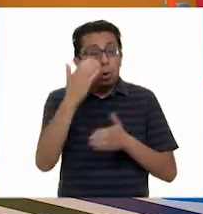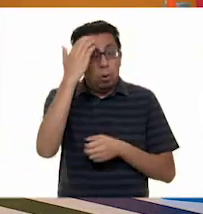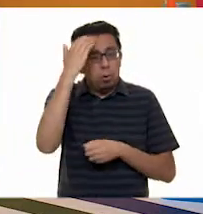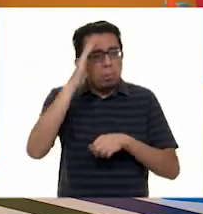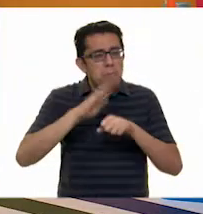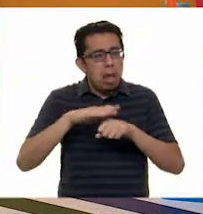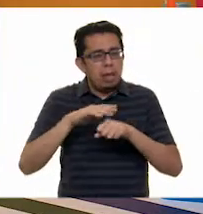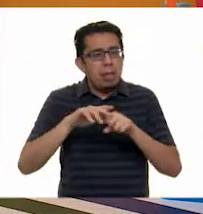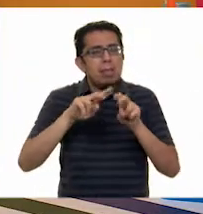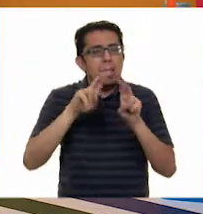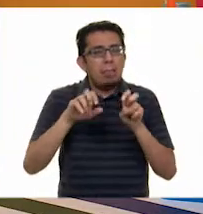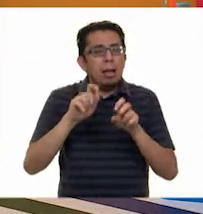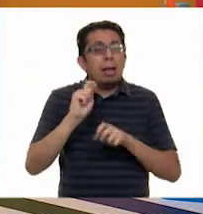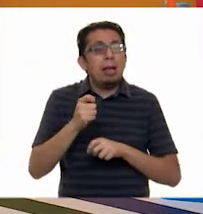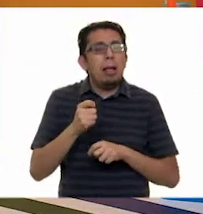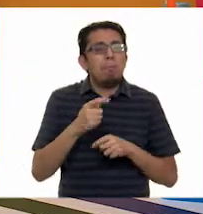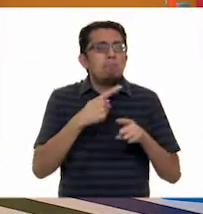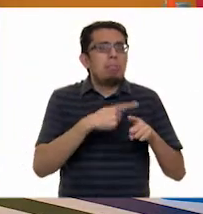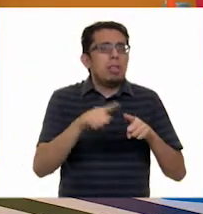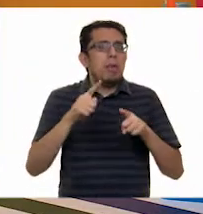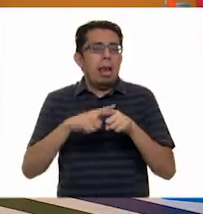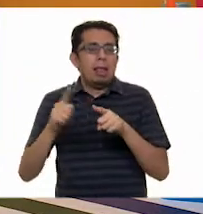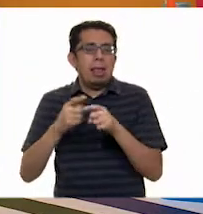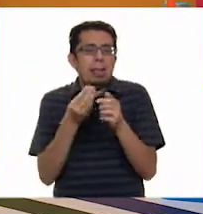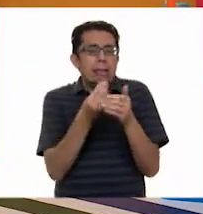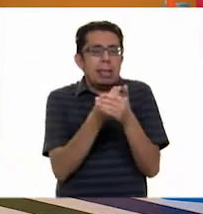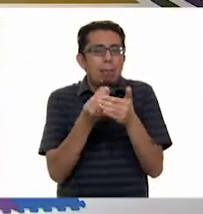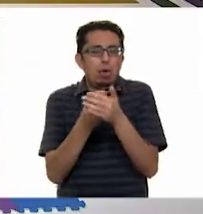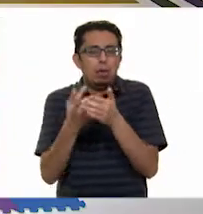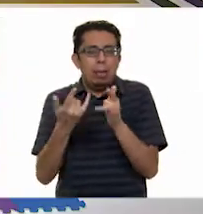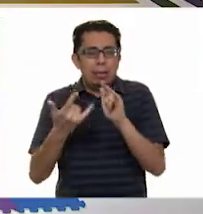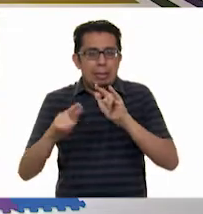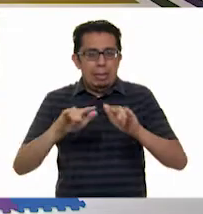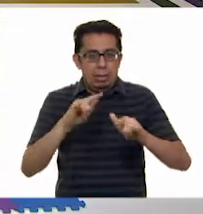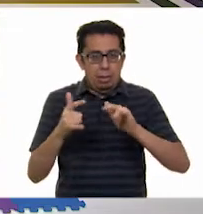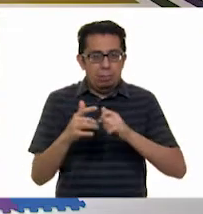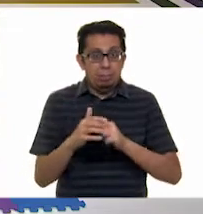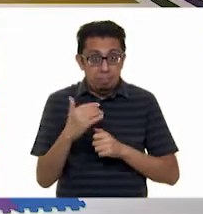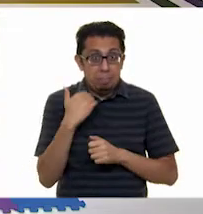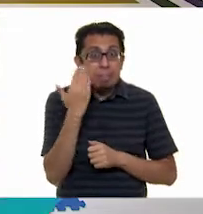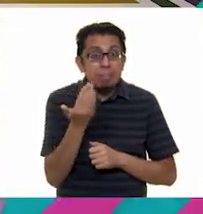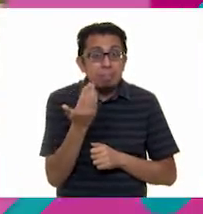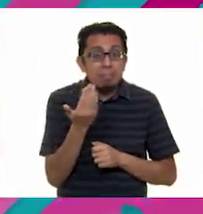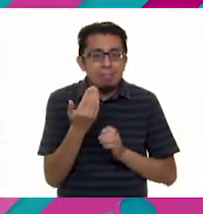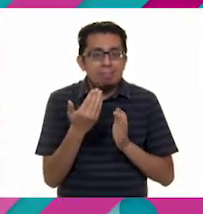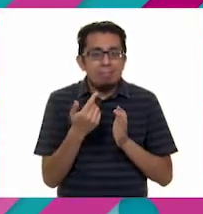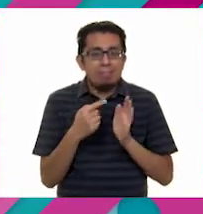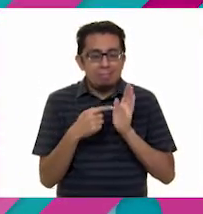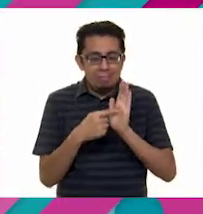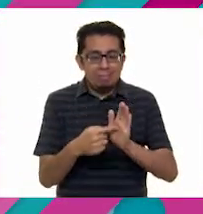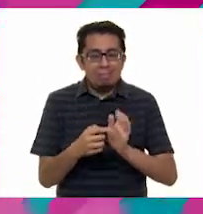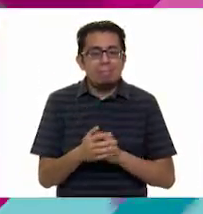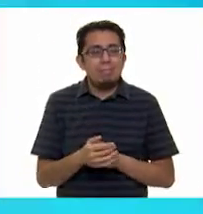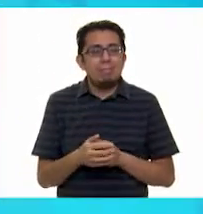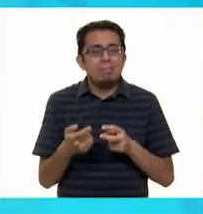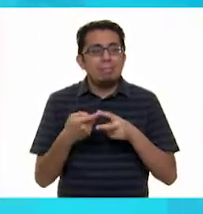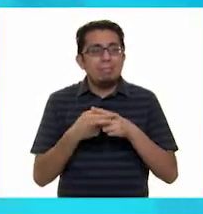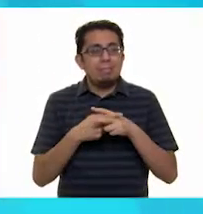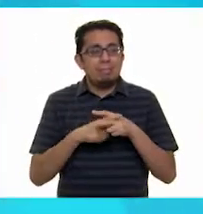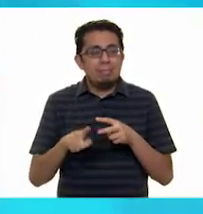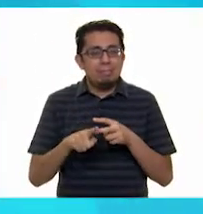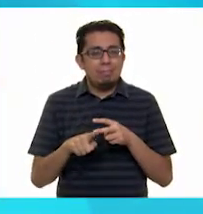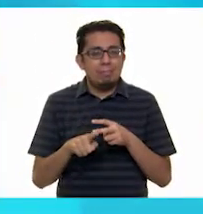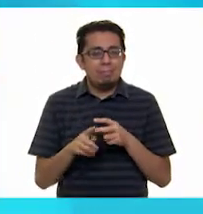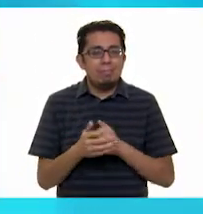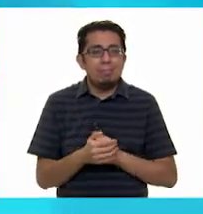más sobre el tema de los tipos de títeres. ¿Te parece? ¡Sí! ¡Vamos a conocer más! ¡Vamos a conocerlo! Comencemos por el